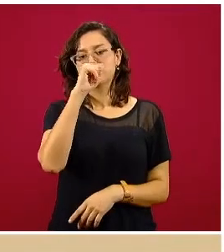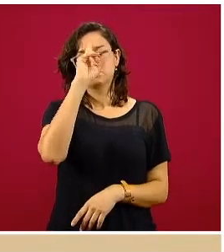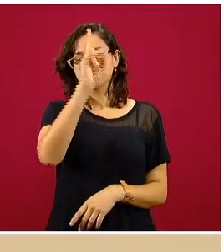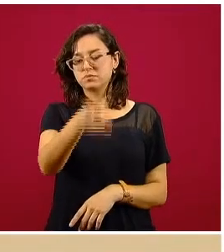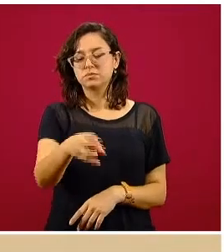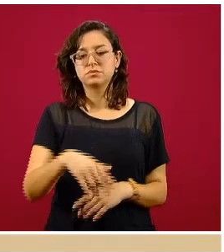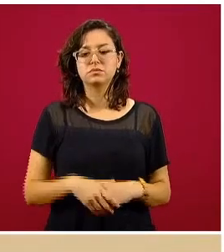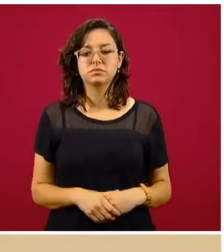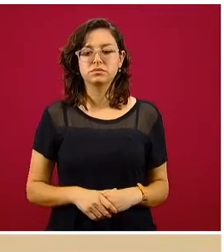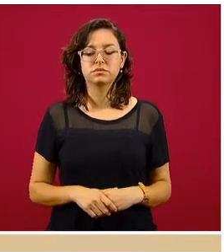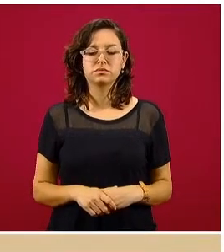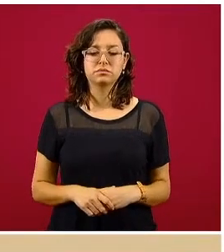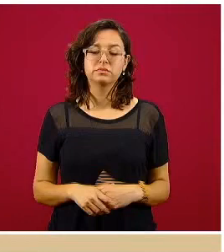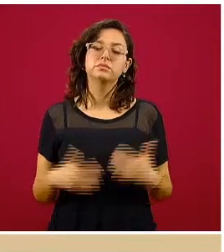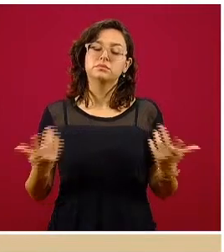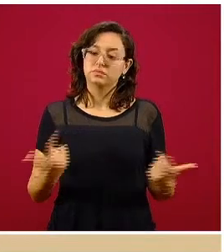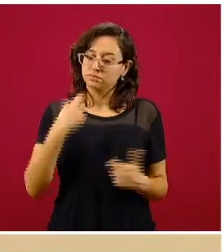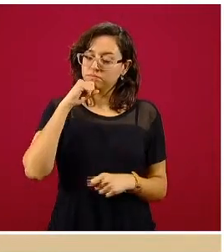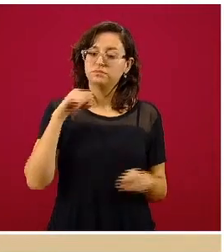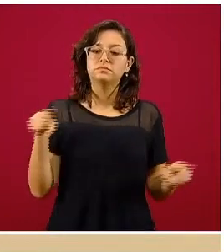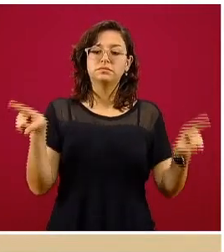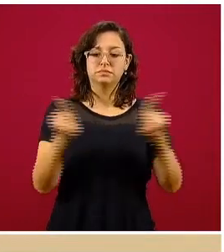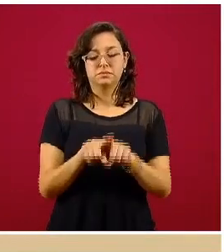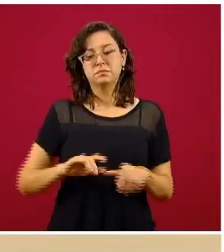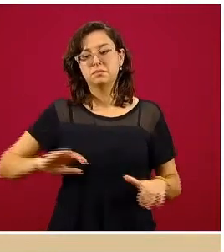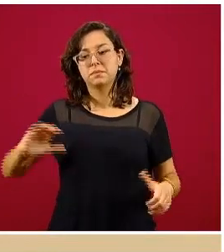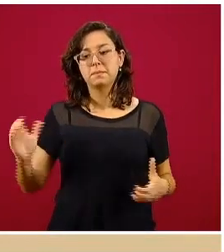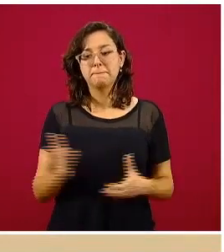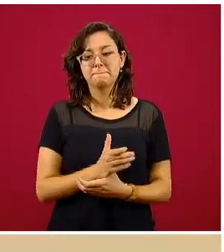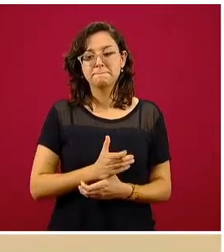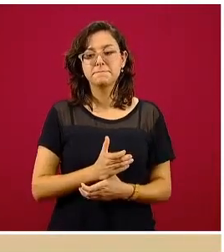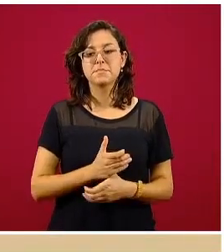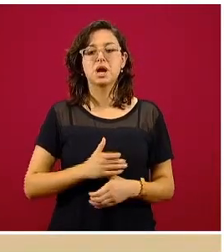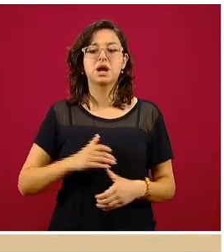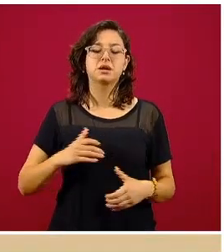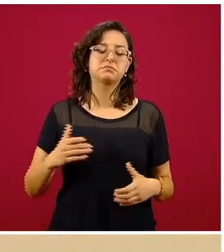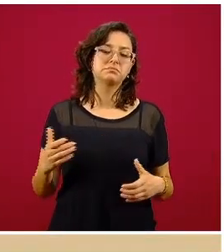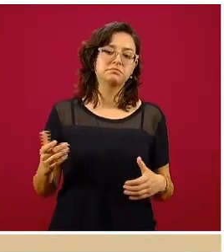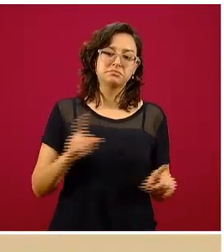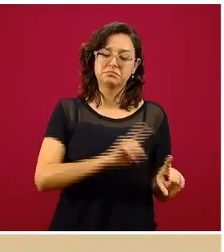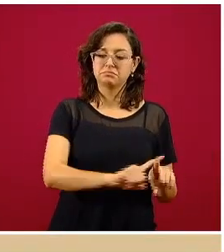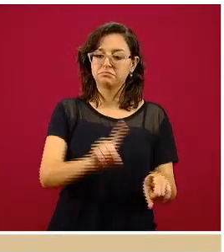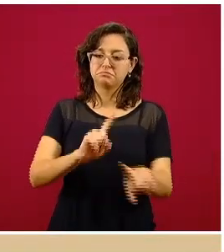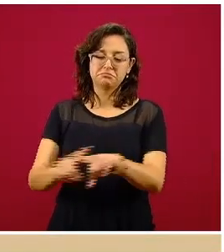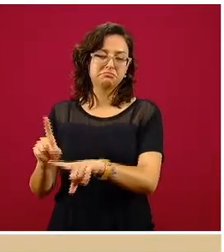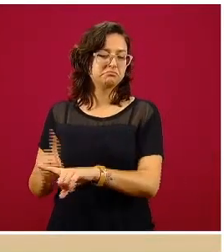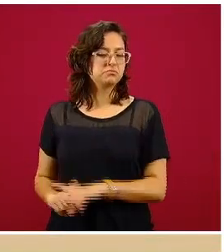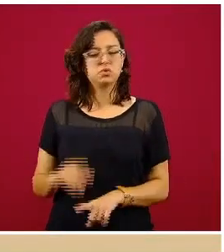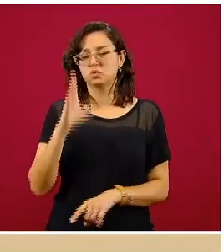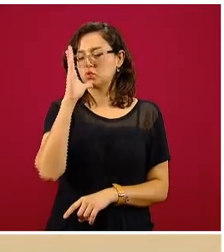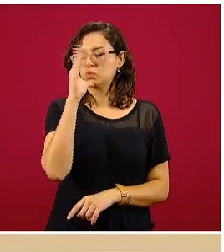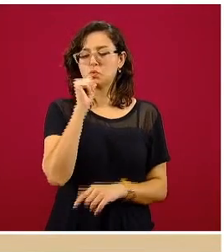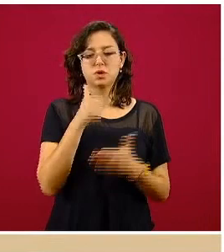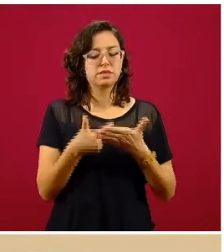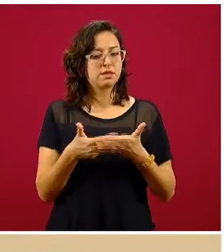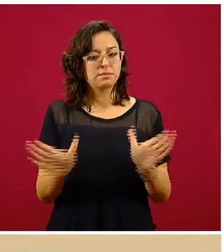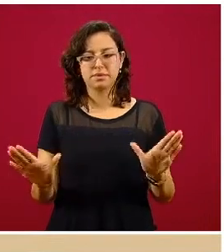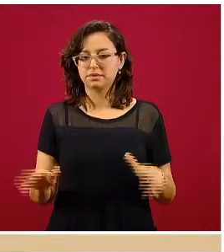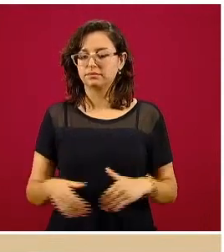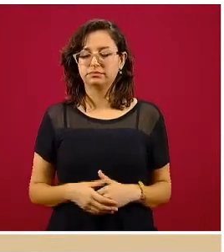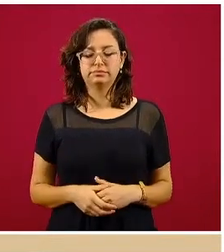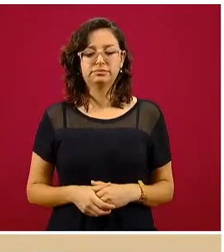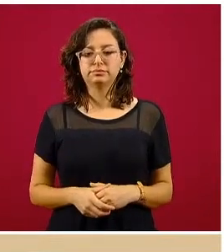personas y también lo que son los bares y cantinas en semáforo rojo se mantienen cerradas,